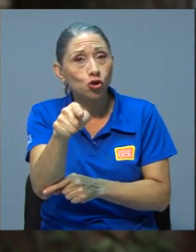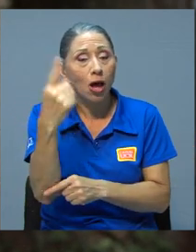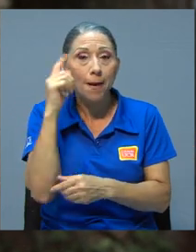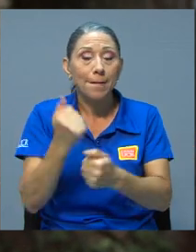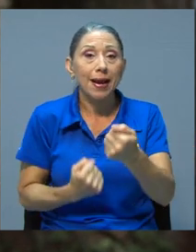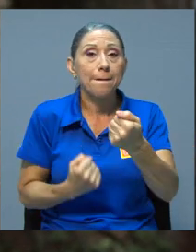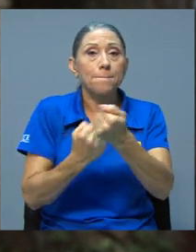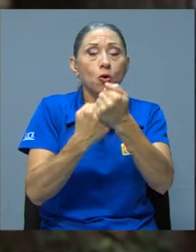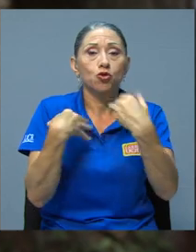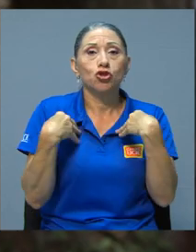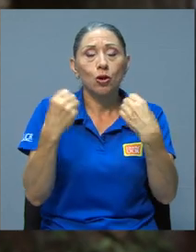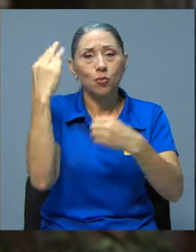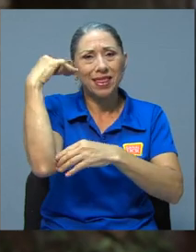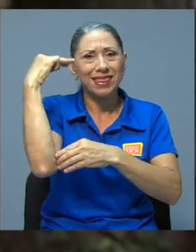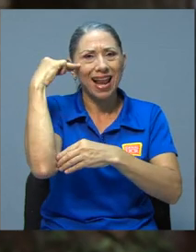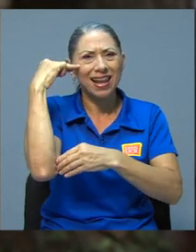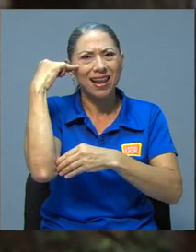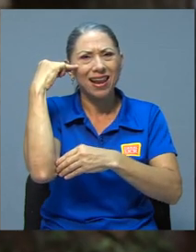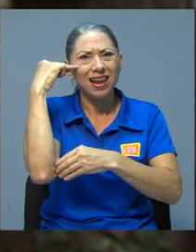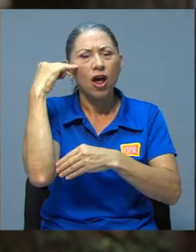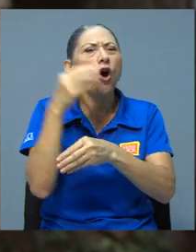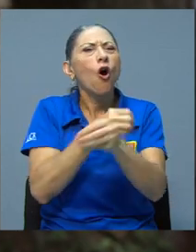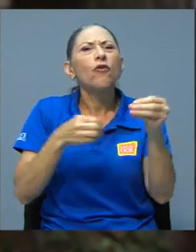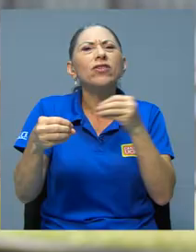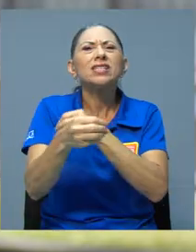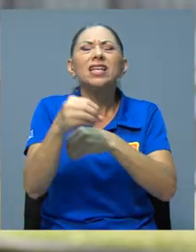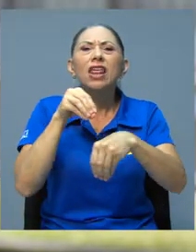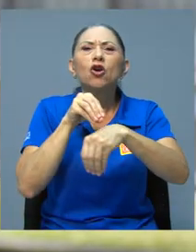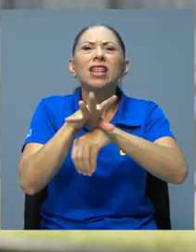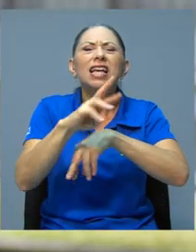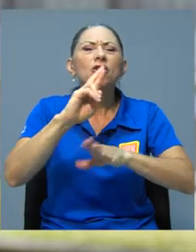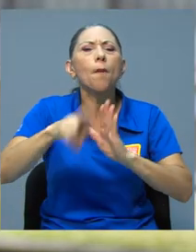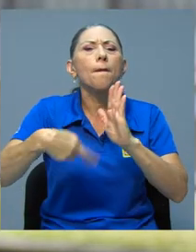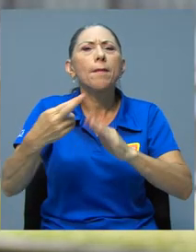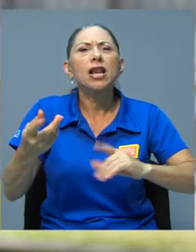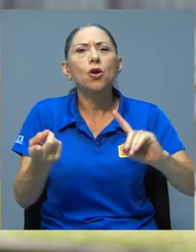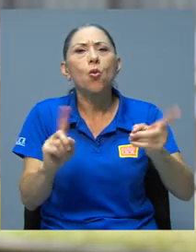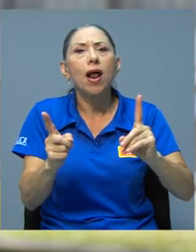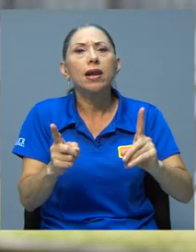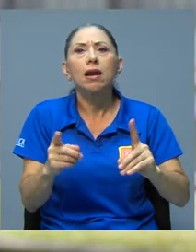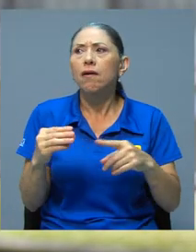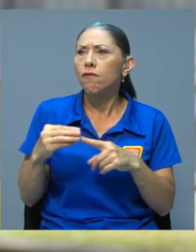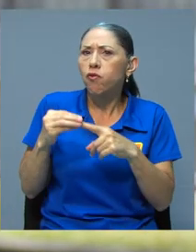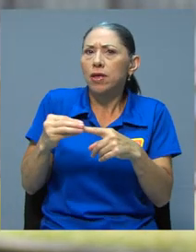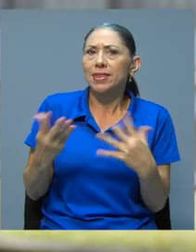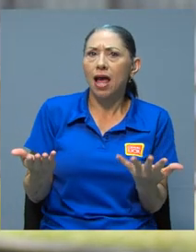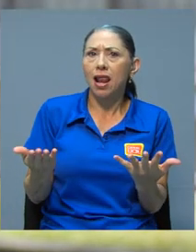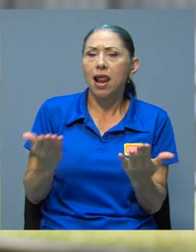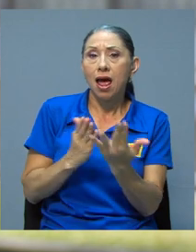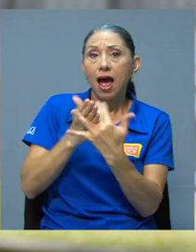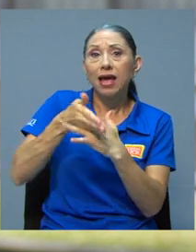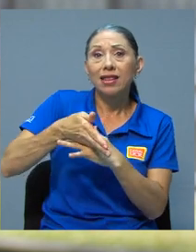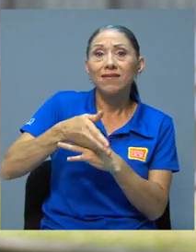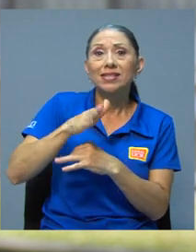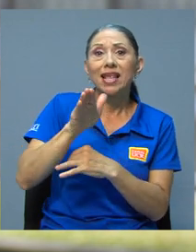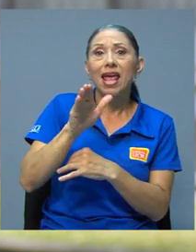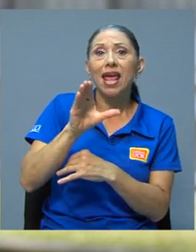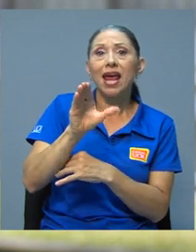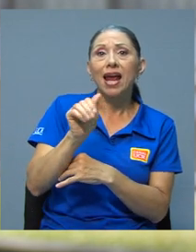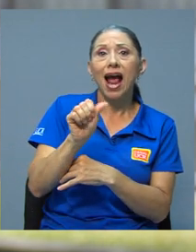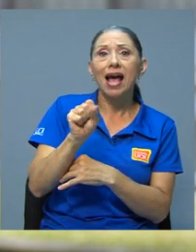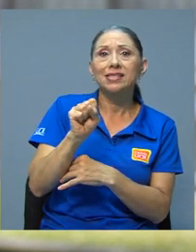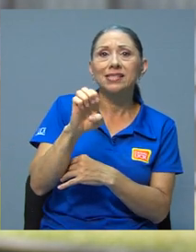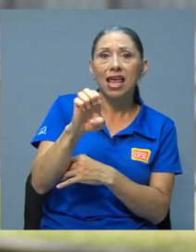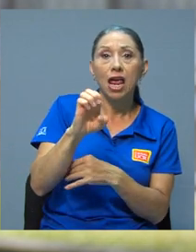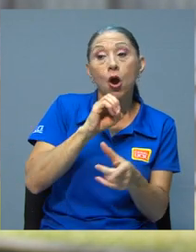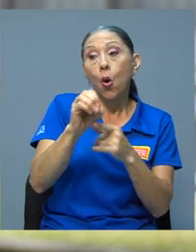mental de nuestros estudiantes. ¿Cuál es el papel de la oficina de orientación? Fundamental, porque tanto a través de los CASES o las otras